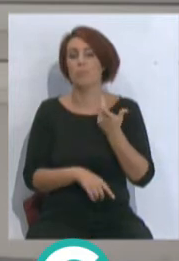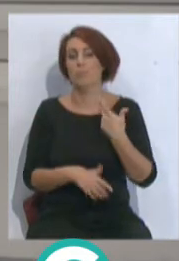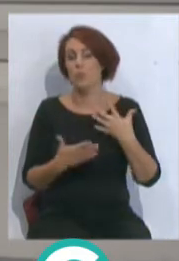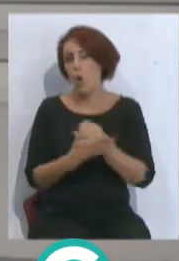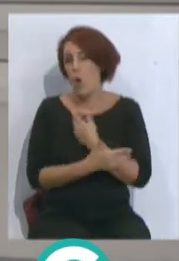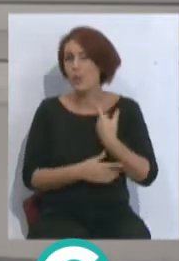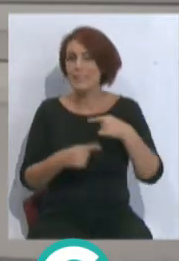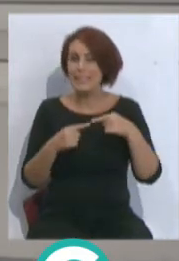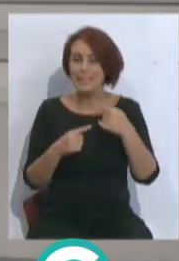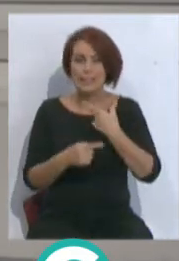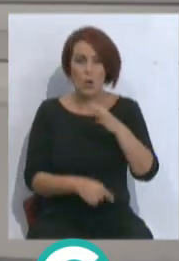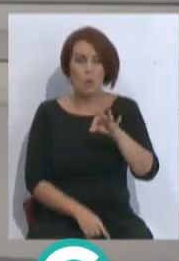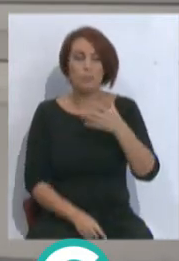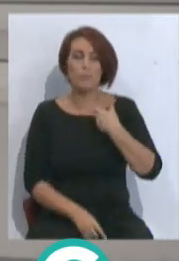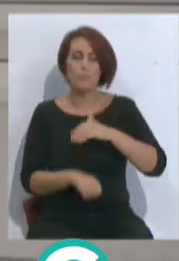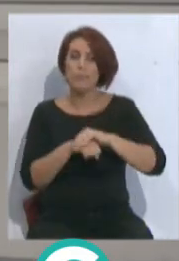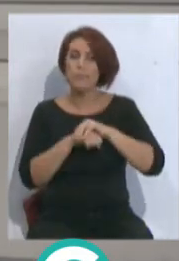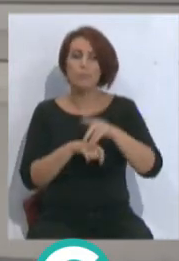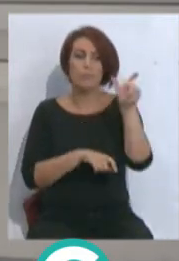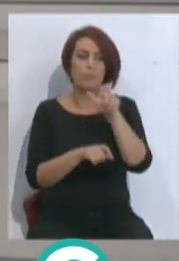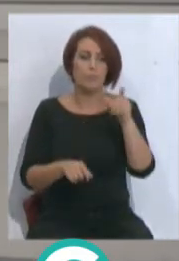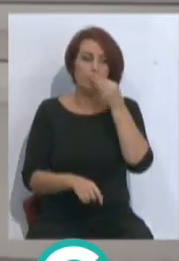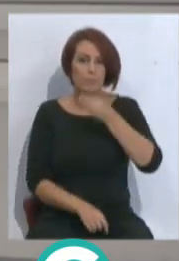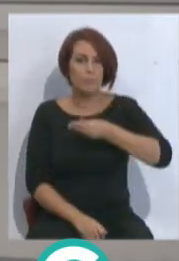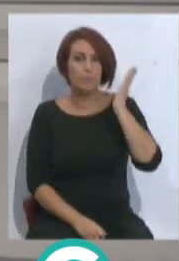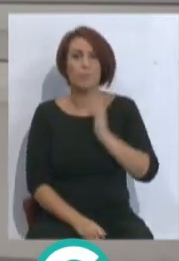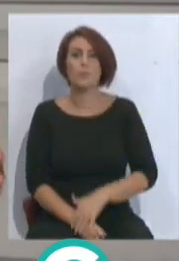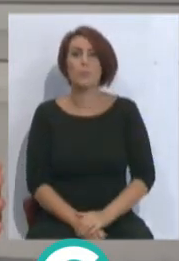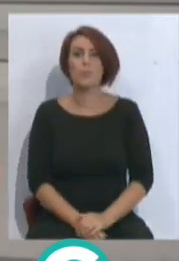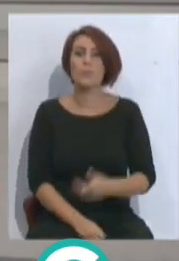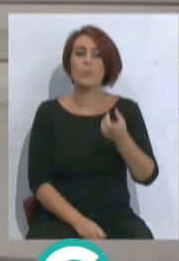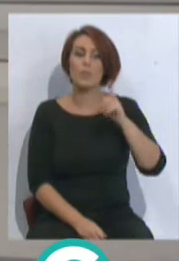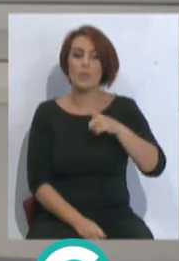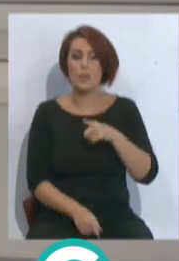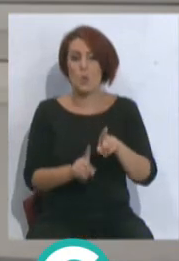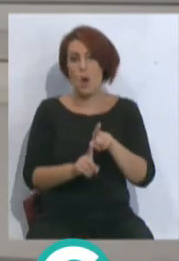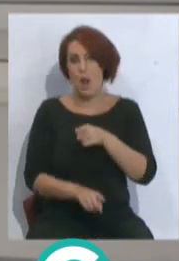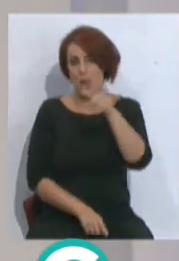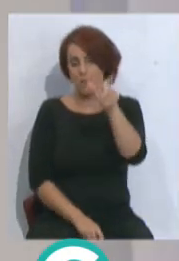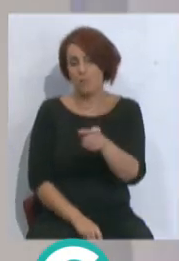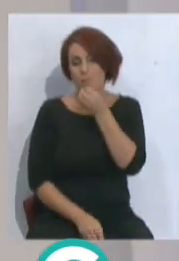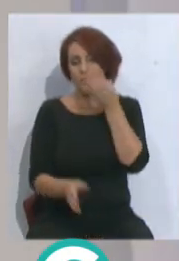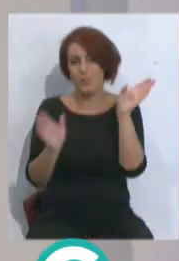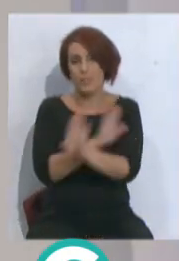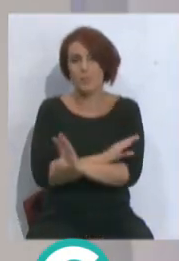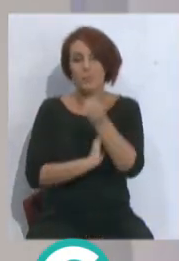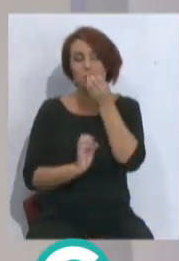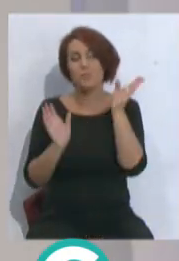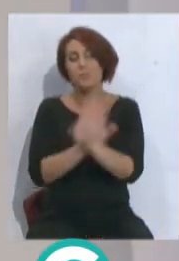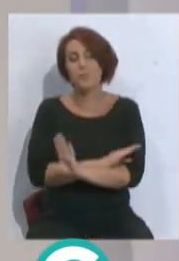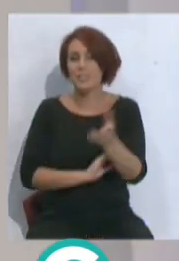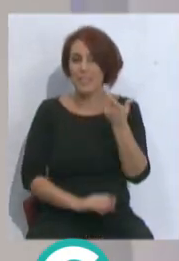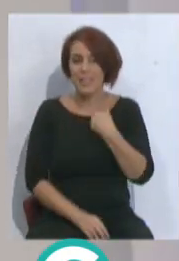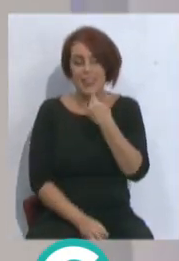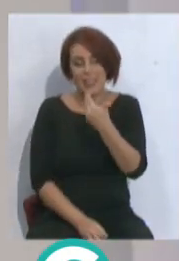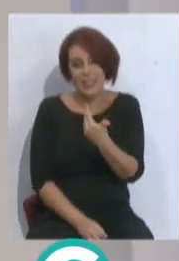su tío Luis, grandes amigos y excelentes personas. Don Juan Antonio, igual que usted, ¿eh? Muy buenas noches. Muy buenas noches, Hugo, y